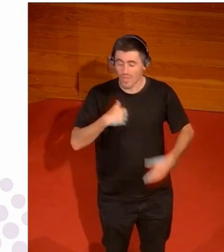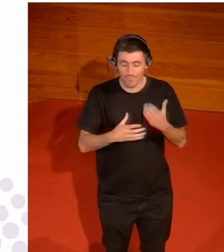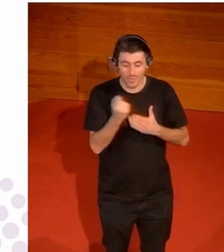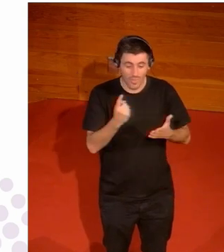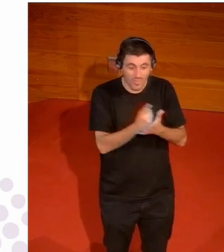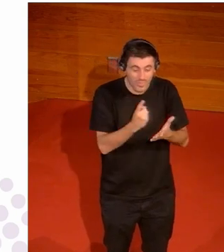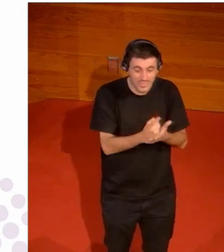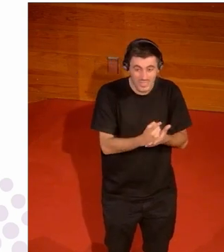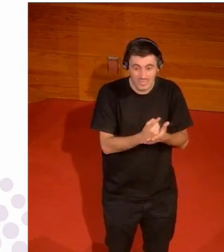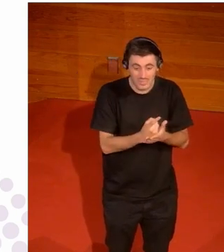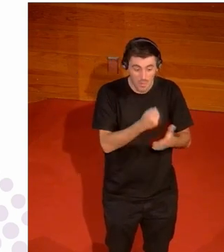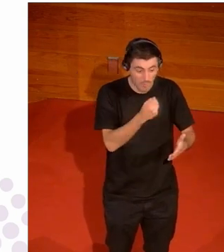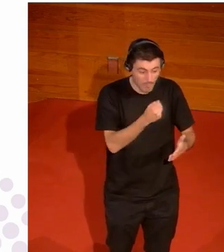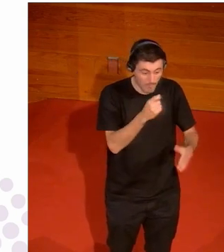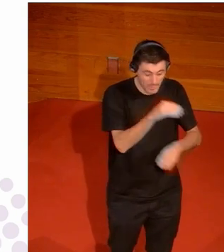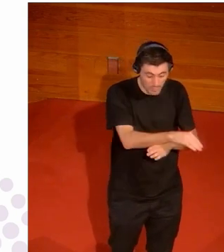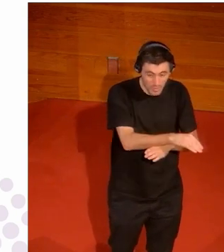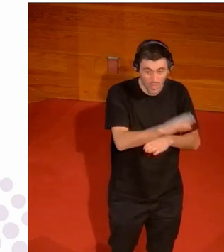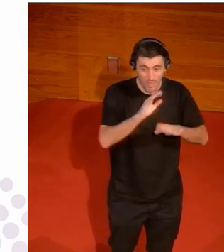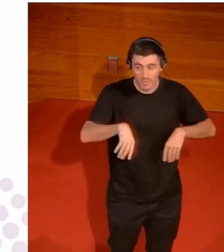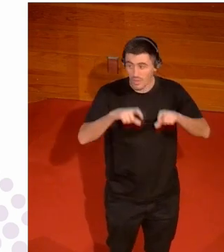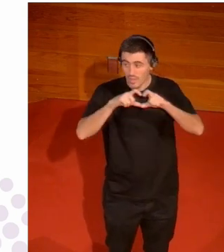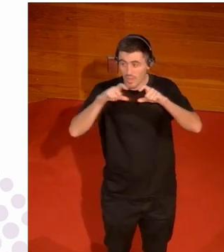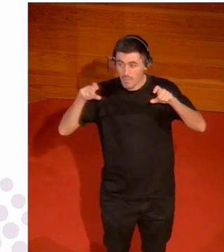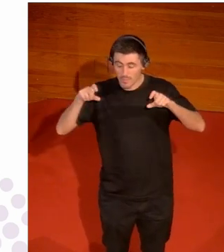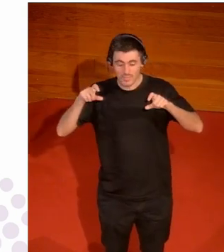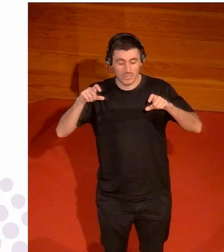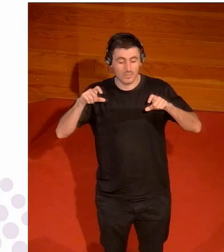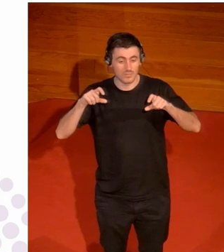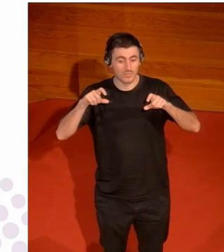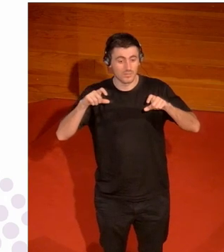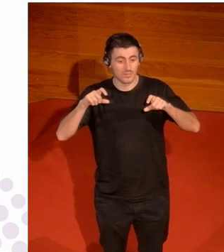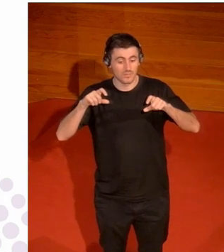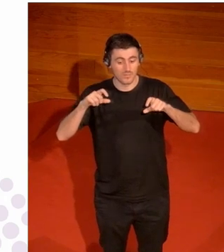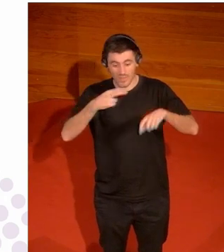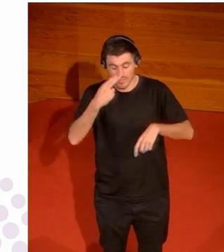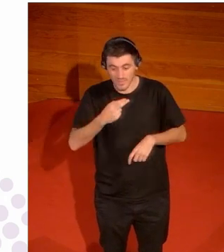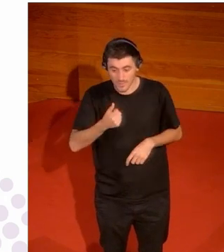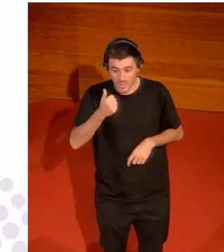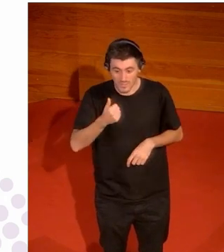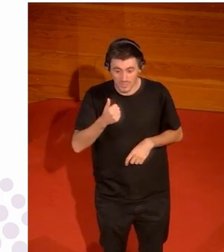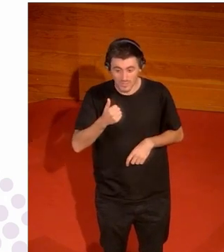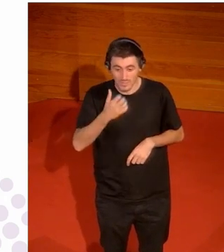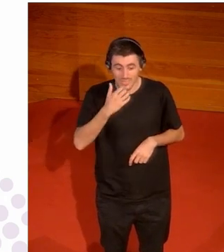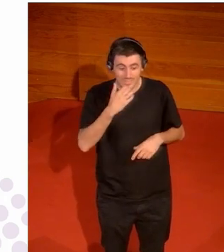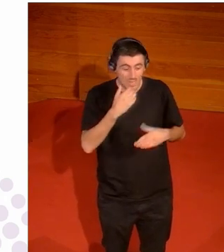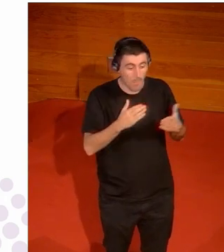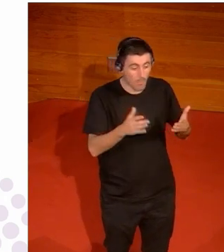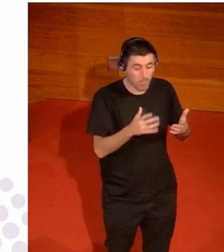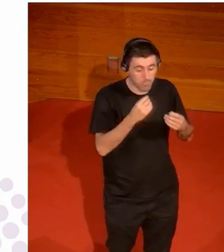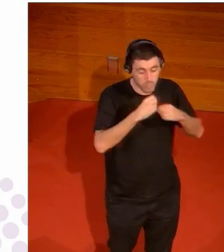hacia dónde vamos va a haber interés por empresas por el deporte femenino esto va a cambiar de alguna manera y cómo puede cambiar